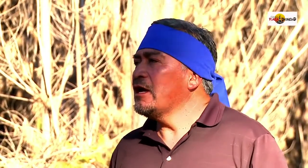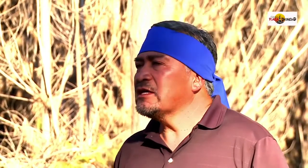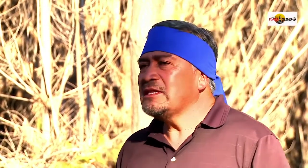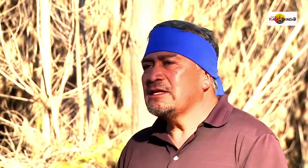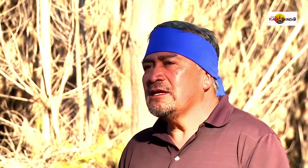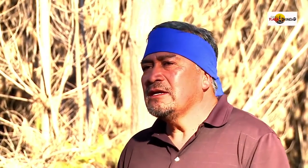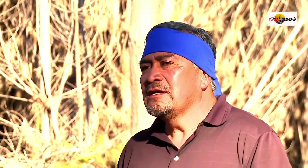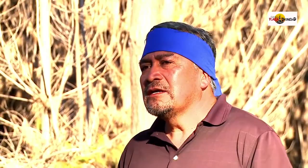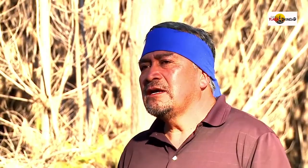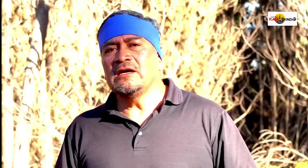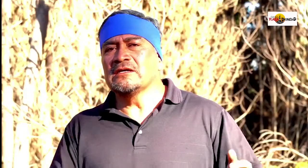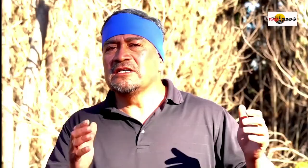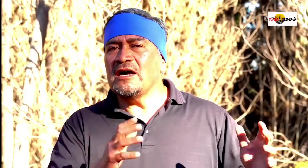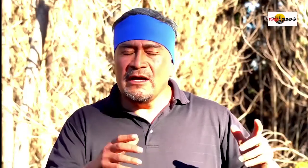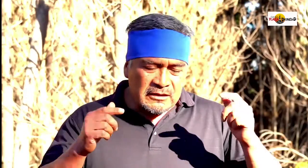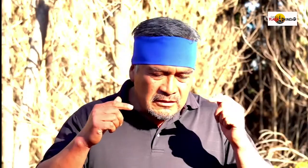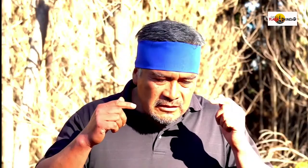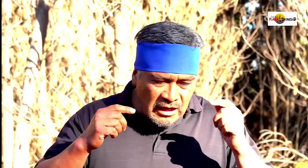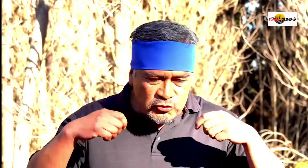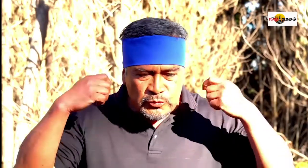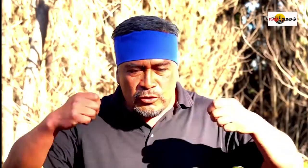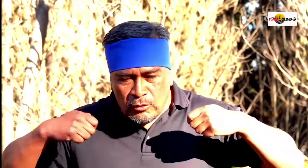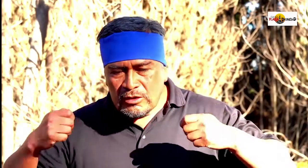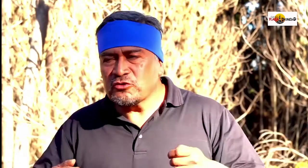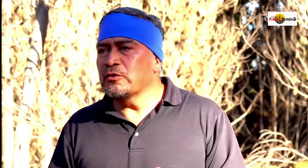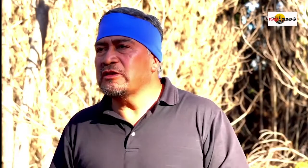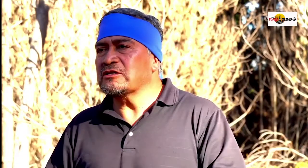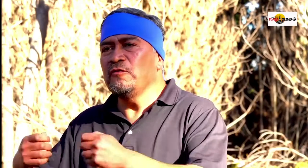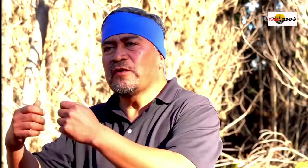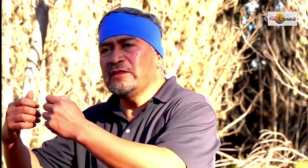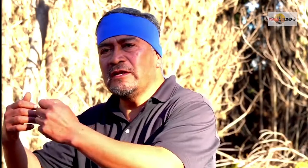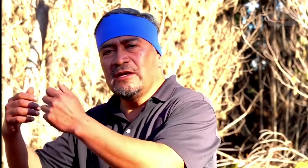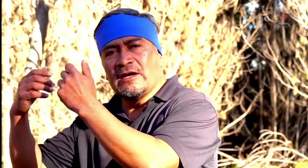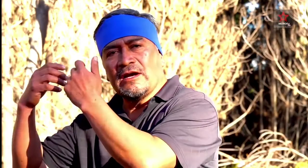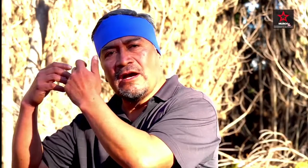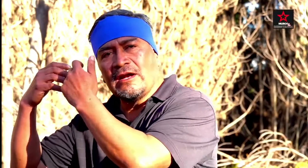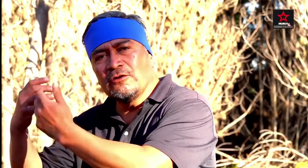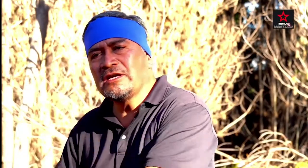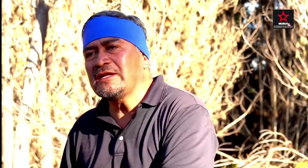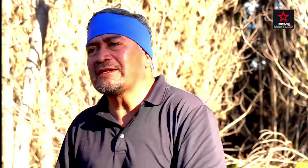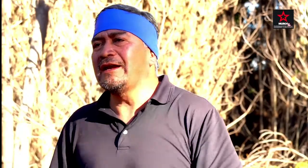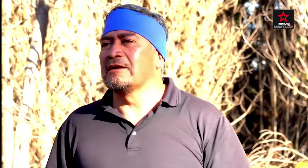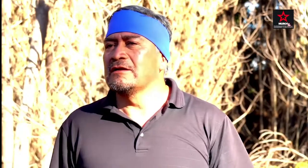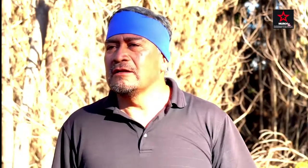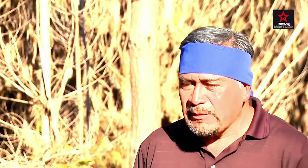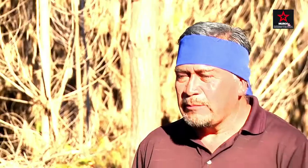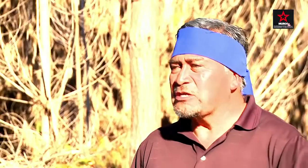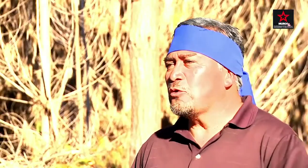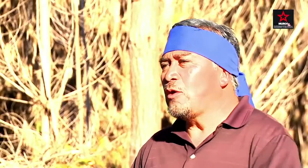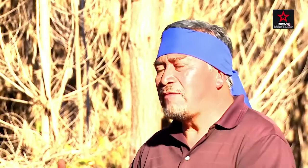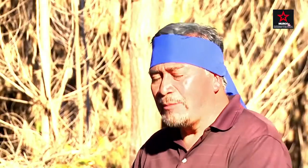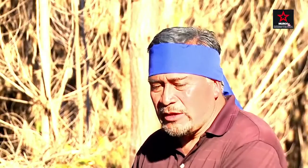a gente que ya asumió la subordinación frente a la lógica estatal?